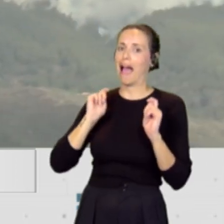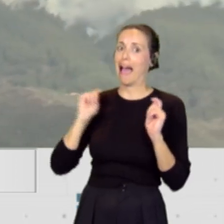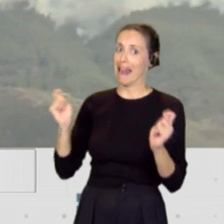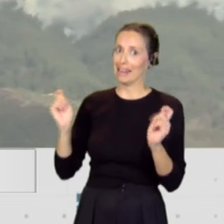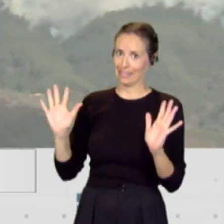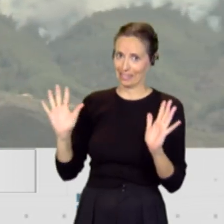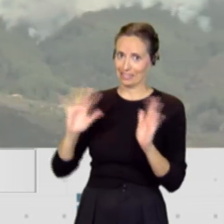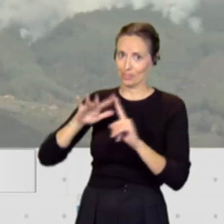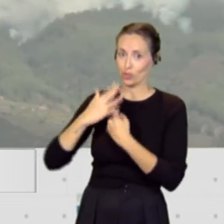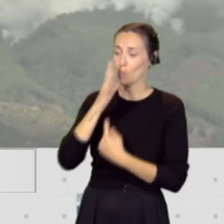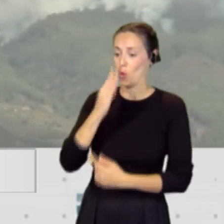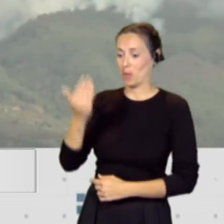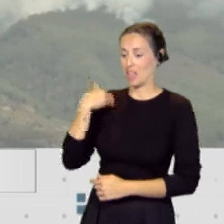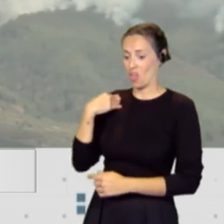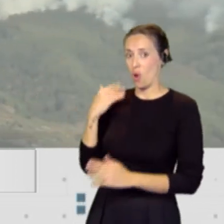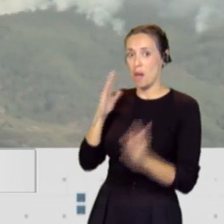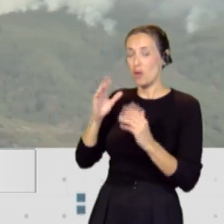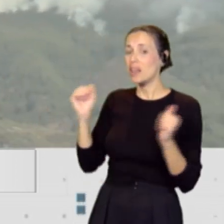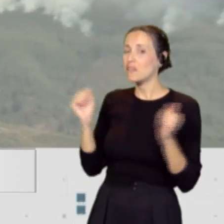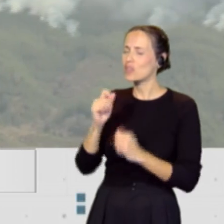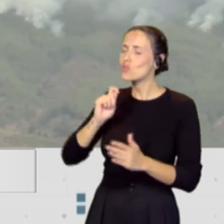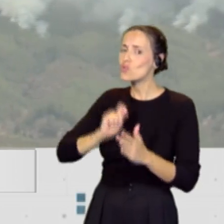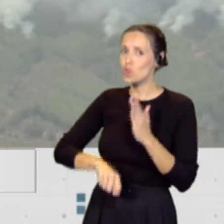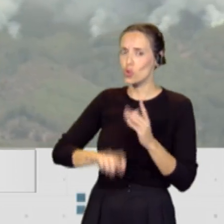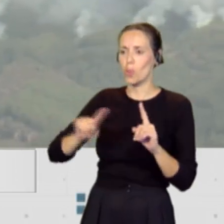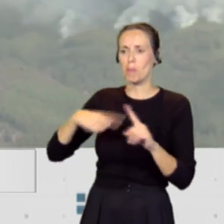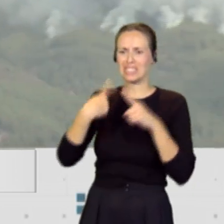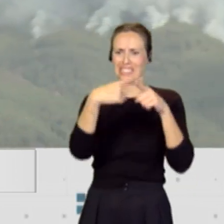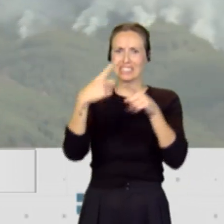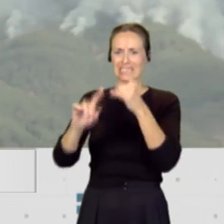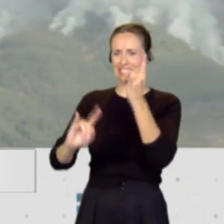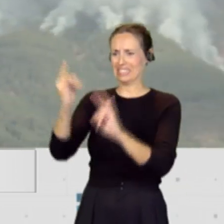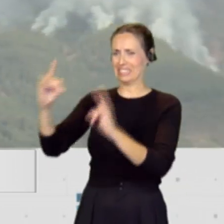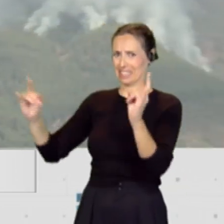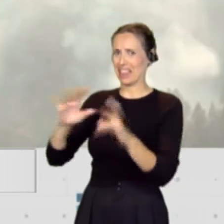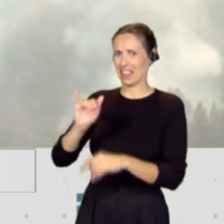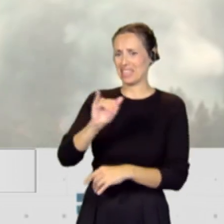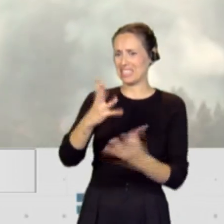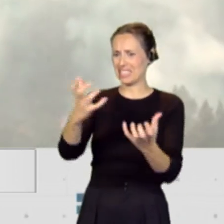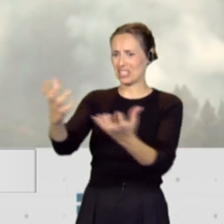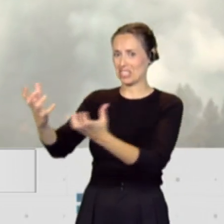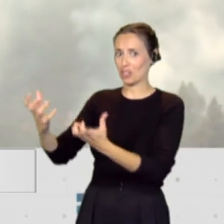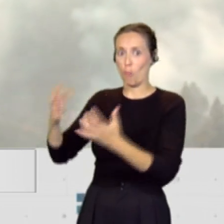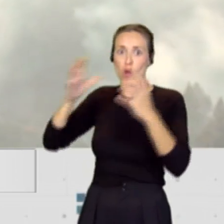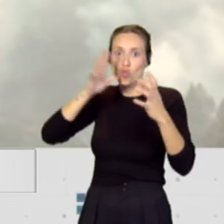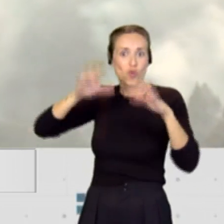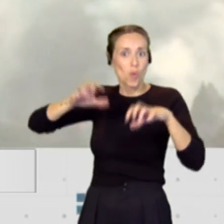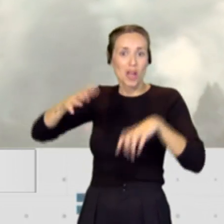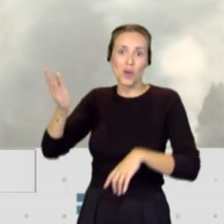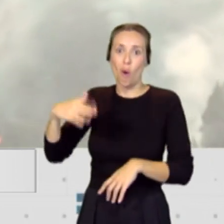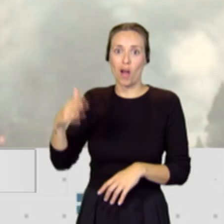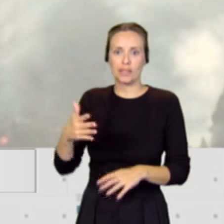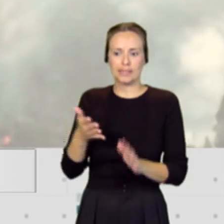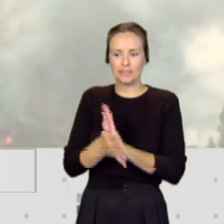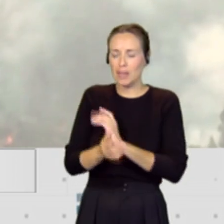tenido un invierno muy duro, hay mucho material disponible, todo está muy seco, no ha llovido y por lo tanto, bueno, de la